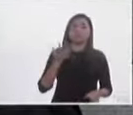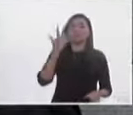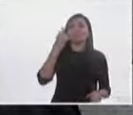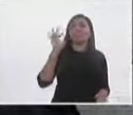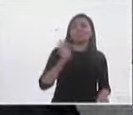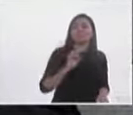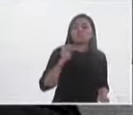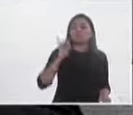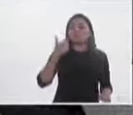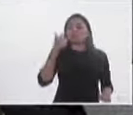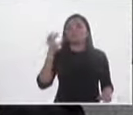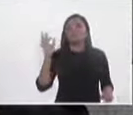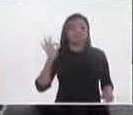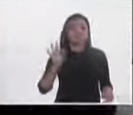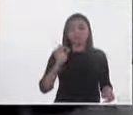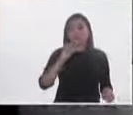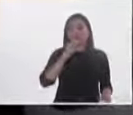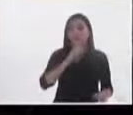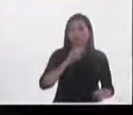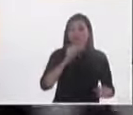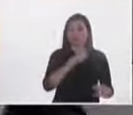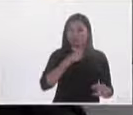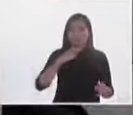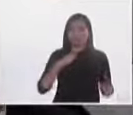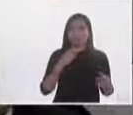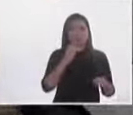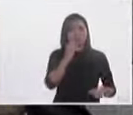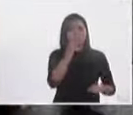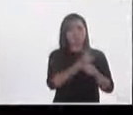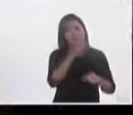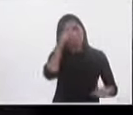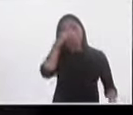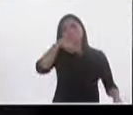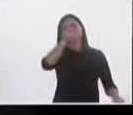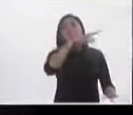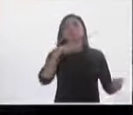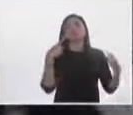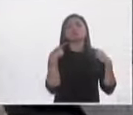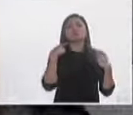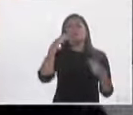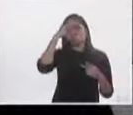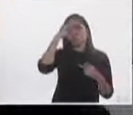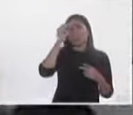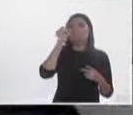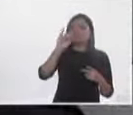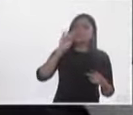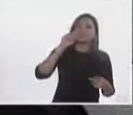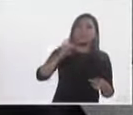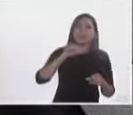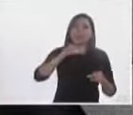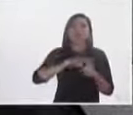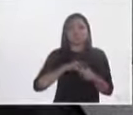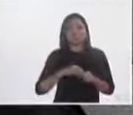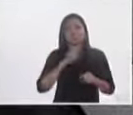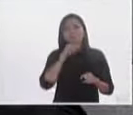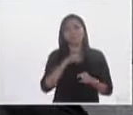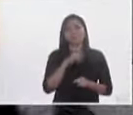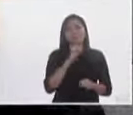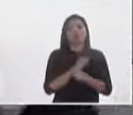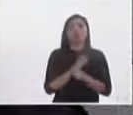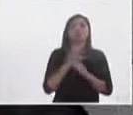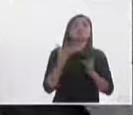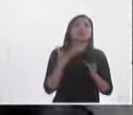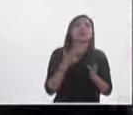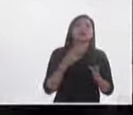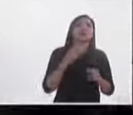o 7%, no. Creo que hay que dar la oportunidad al ciudadano que decida. Hoy tienes una expresión política que casi casi nomás existe en Jalisco y en Guerrero y